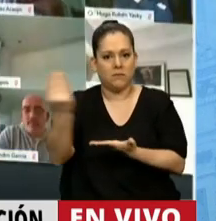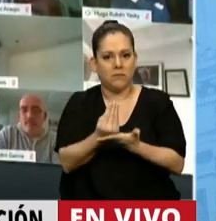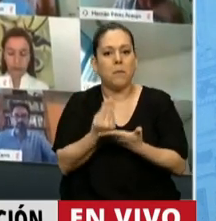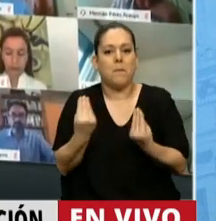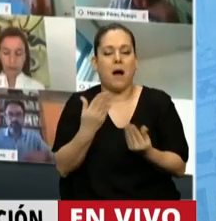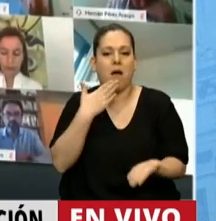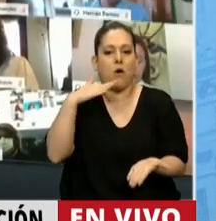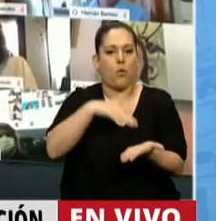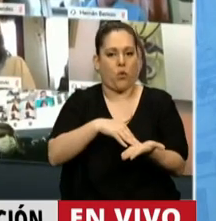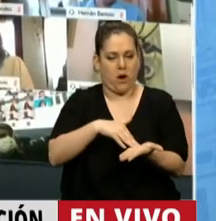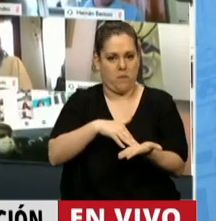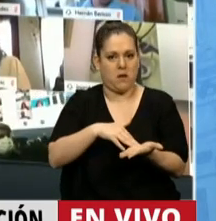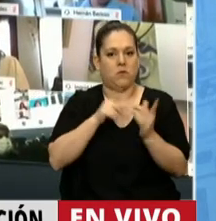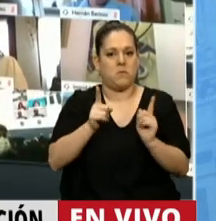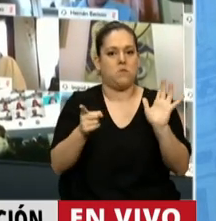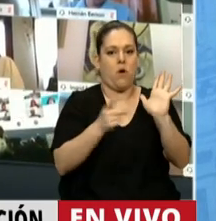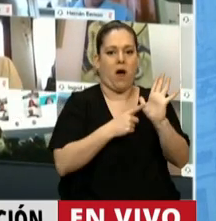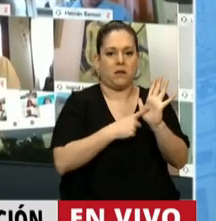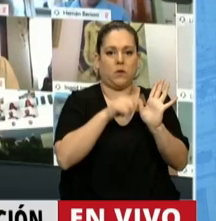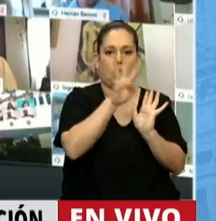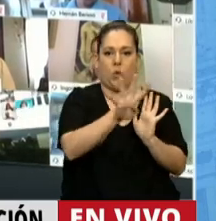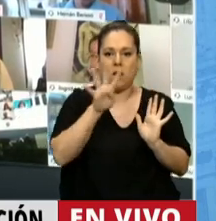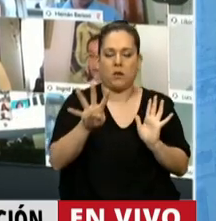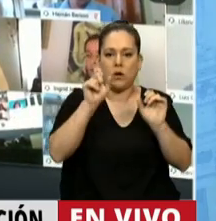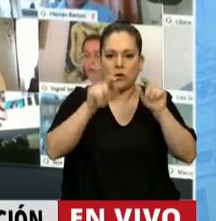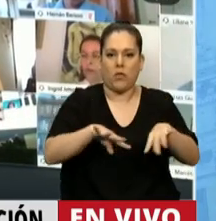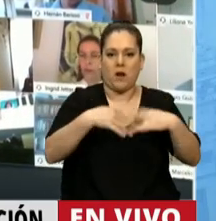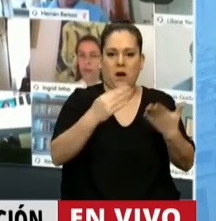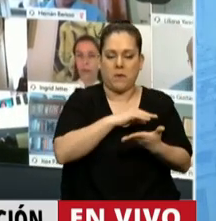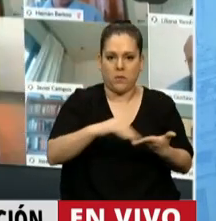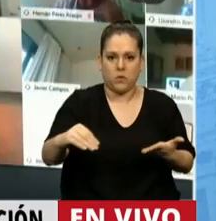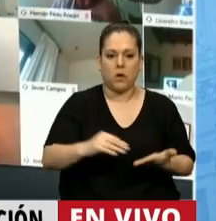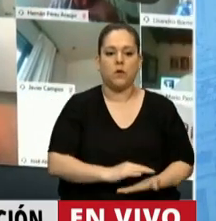prestar el juramento que prescribe el artículo 44 del reglamento.